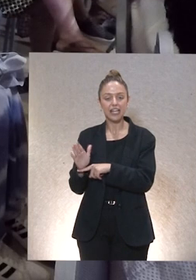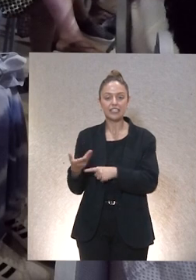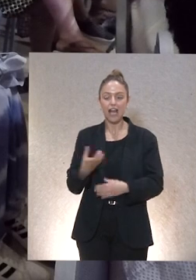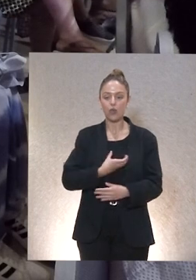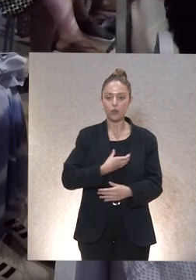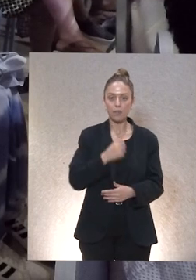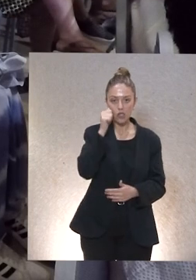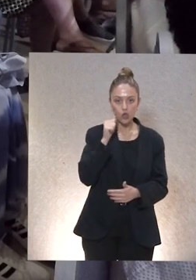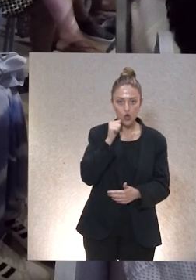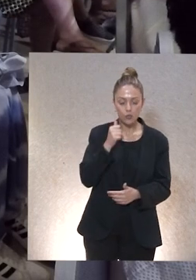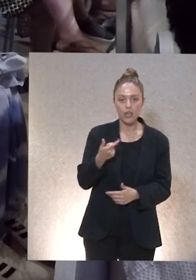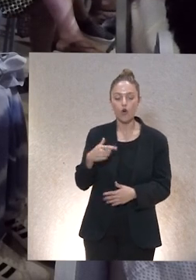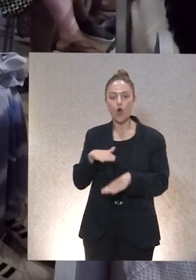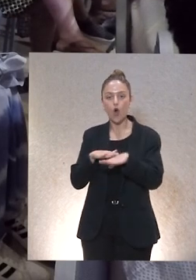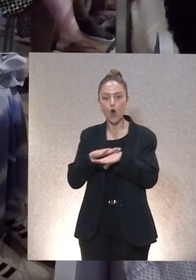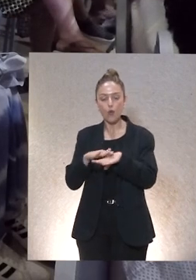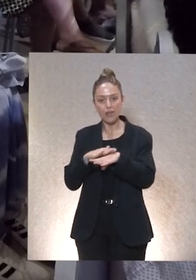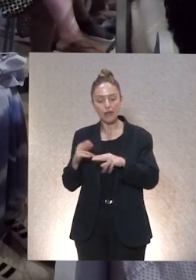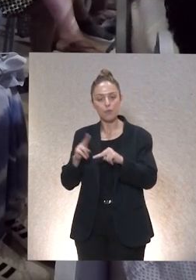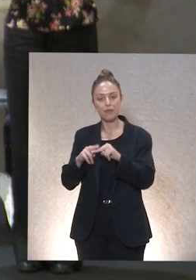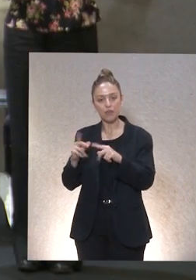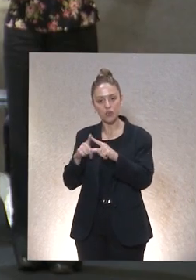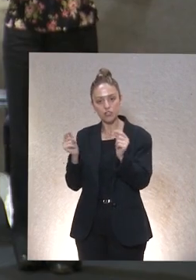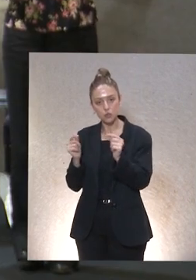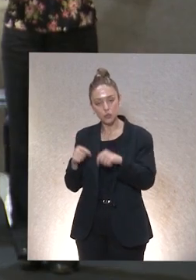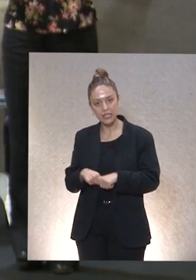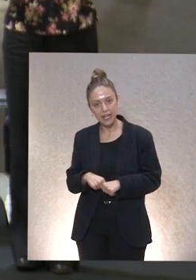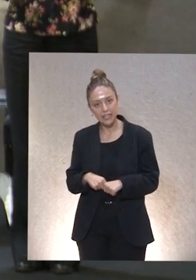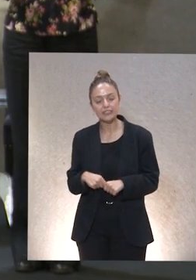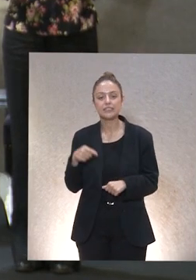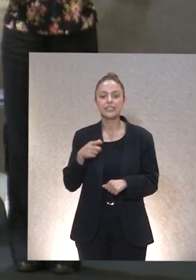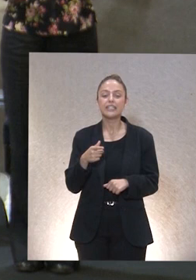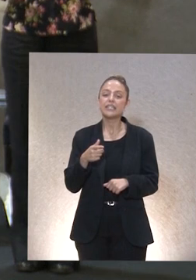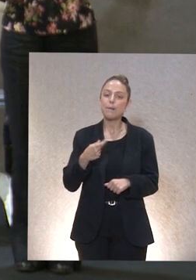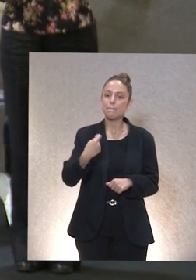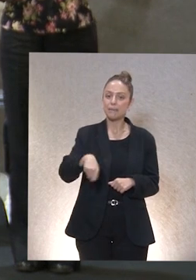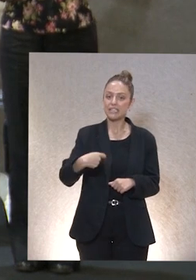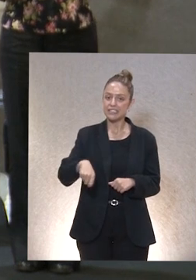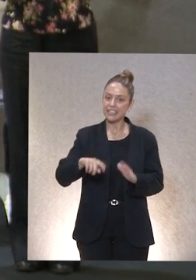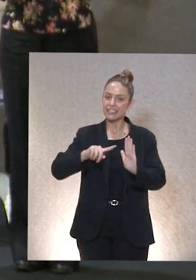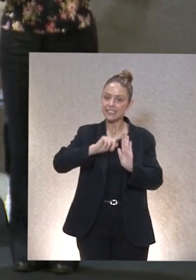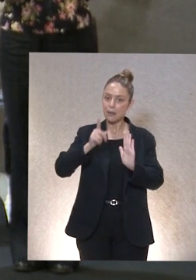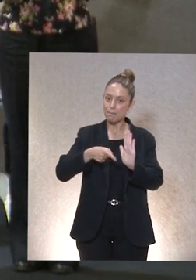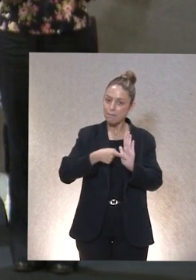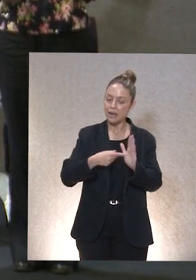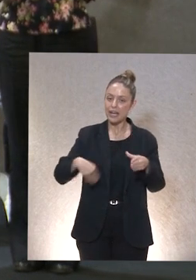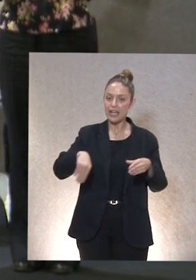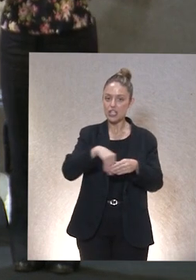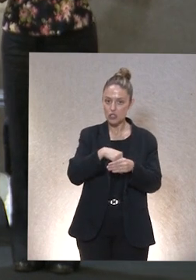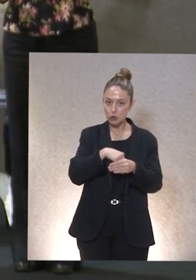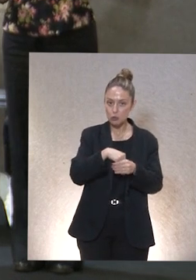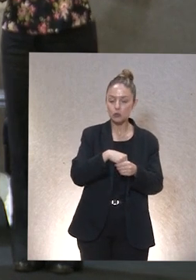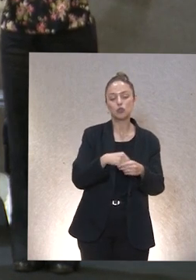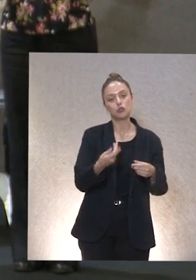Ayuntamiento de Oviedo como del Gobierno del Principado de Asturias y las presidentas de Plena Inclusión España y de Plena Inclusión